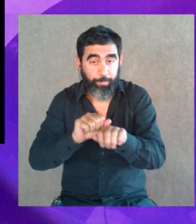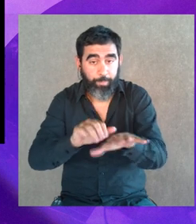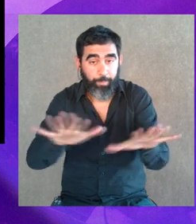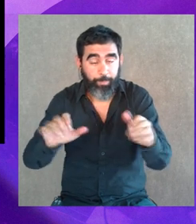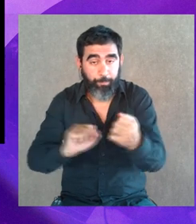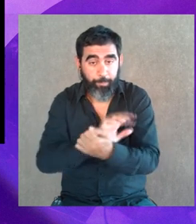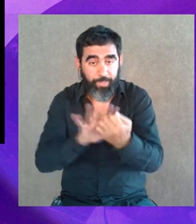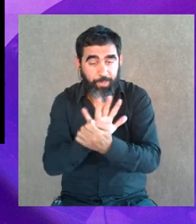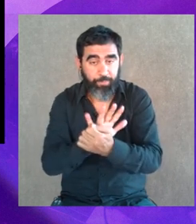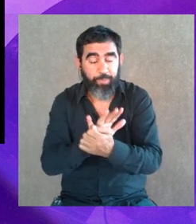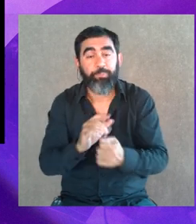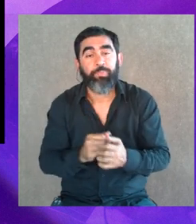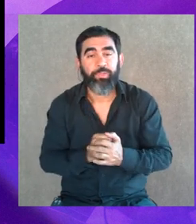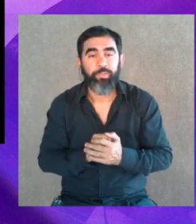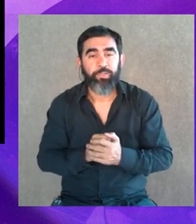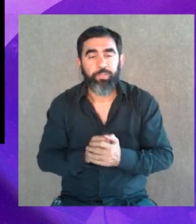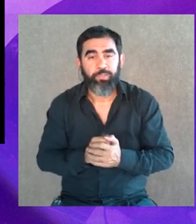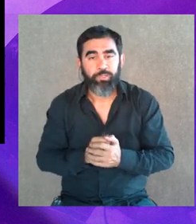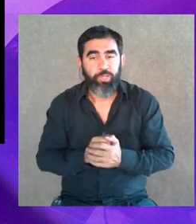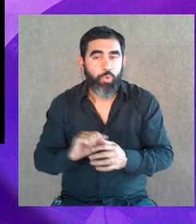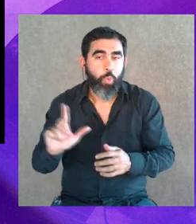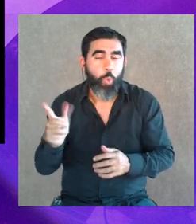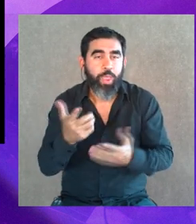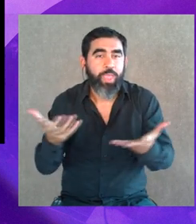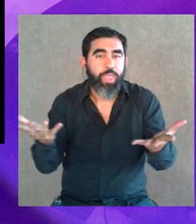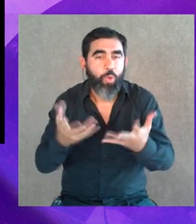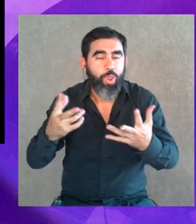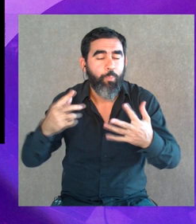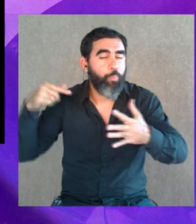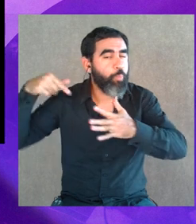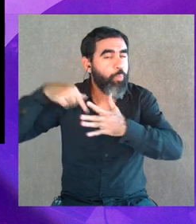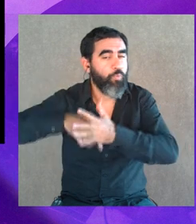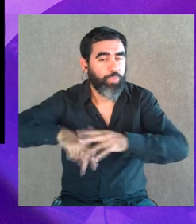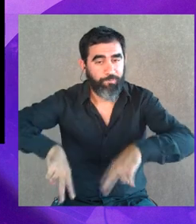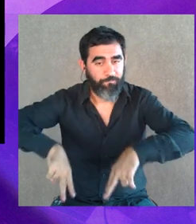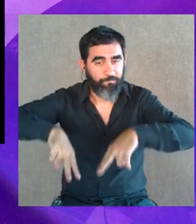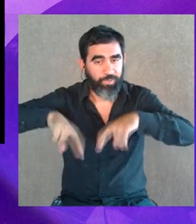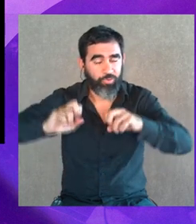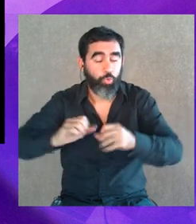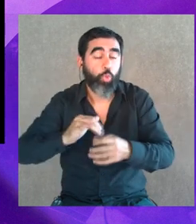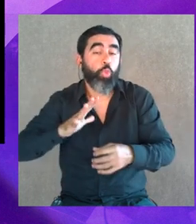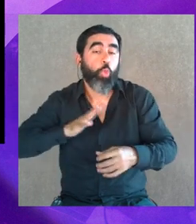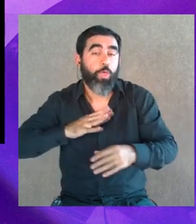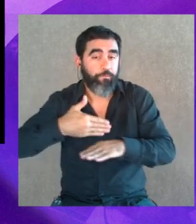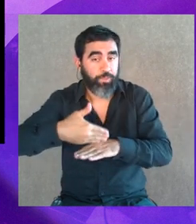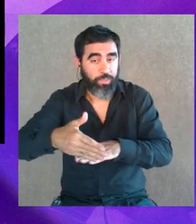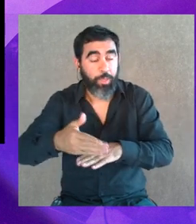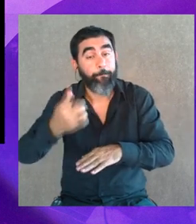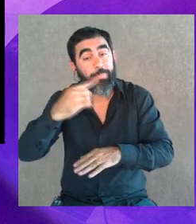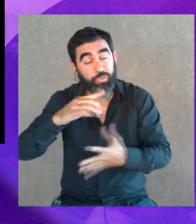No hemos hecho una medición estricta ni una investigación profunda de qué pasó. Sin duda,